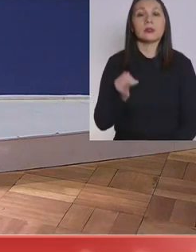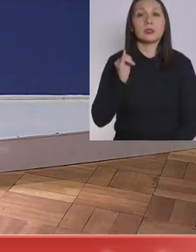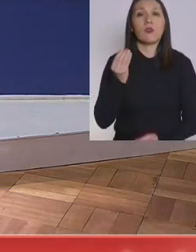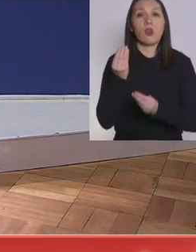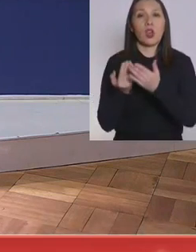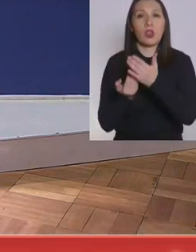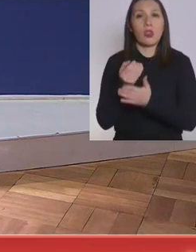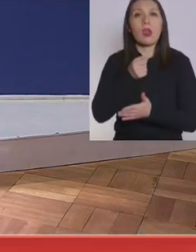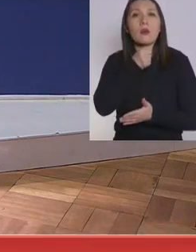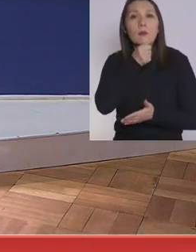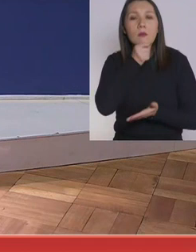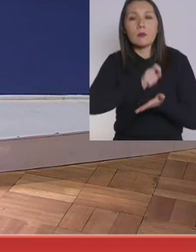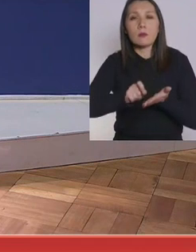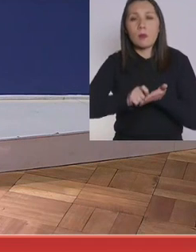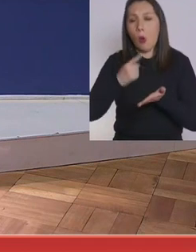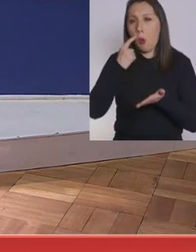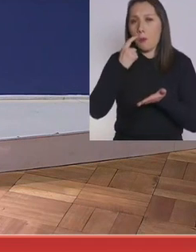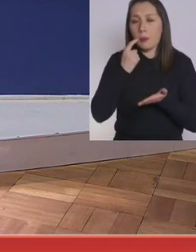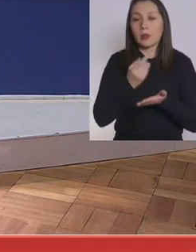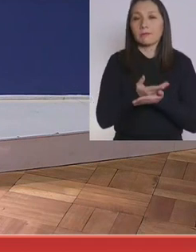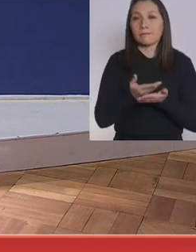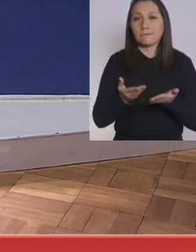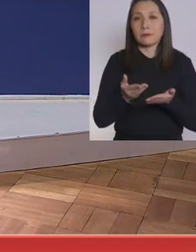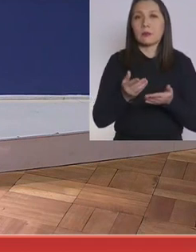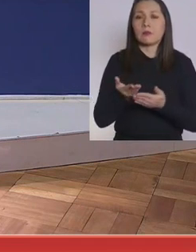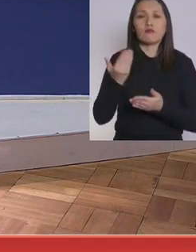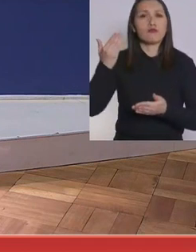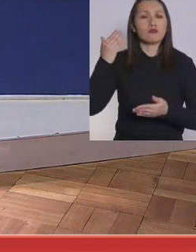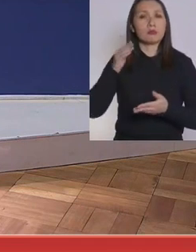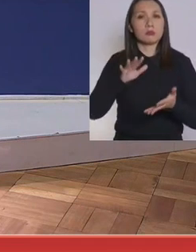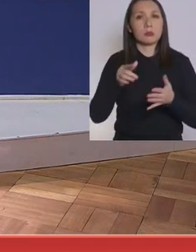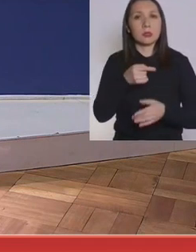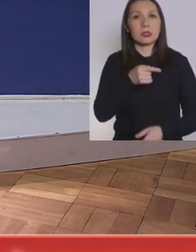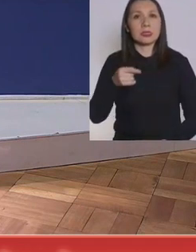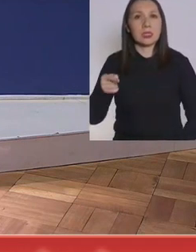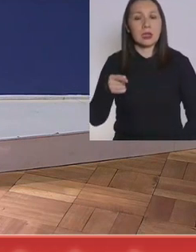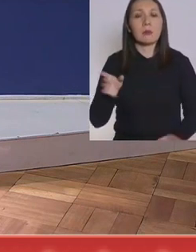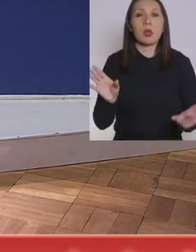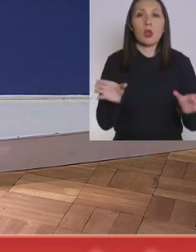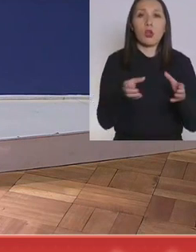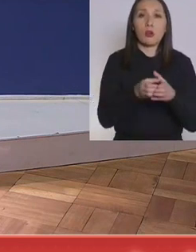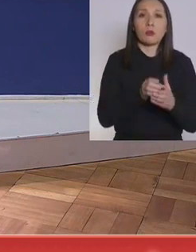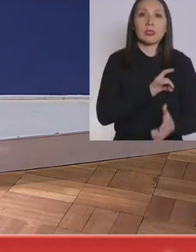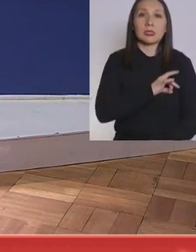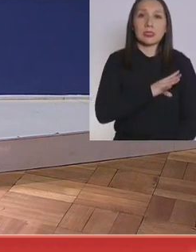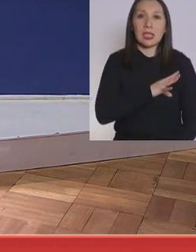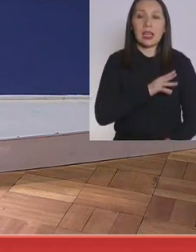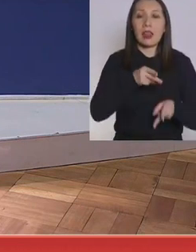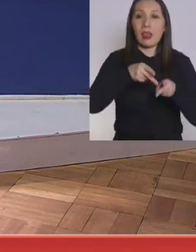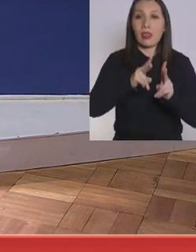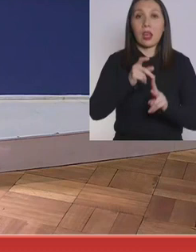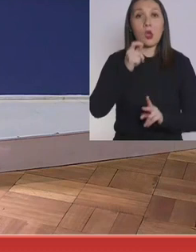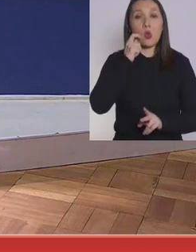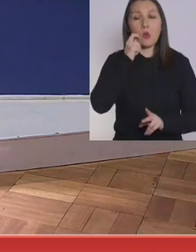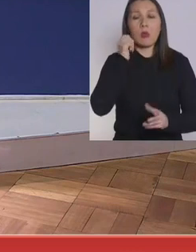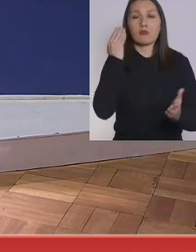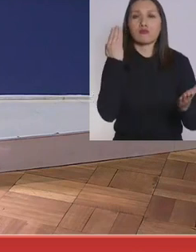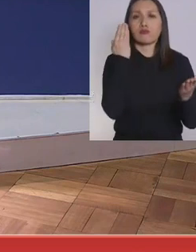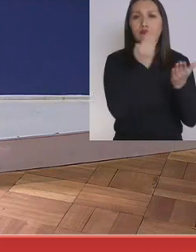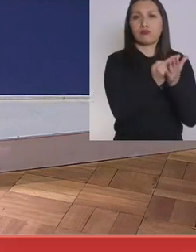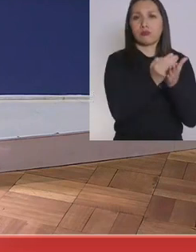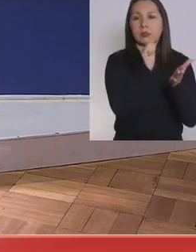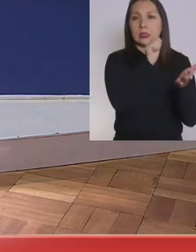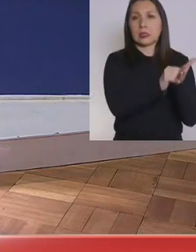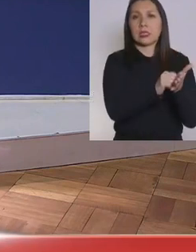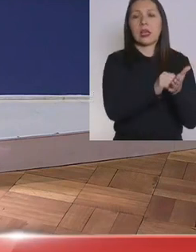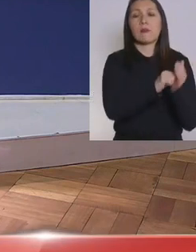buenos días, ministros, subsecretarios. Hace algunas semanas la Comisión Chilena de Derechos Humanos interpuso una querella en contra